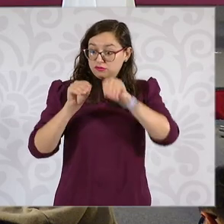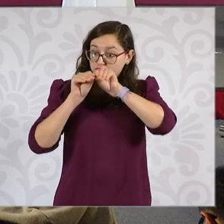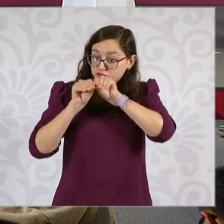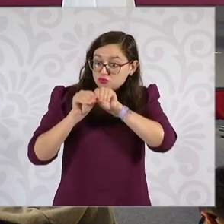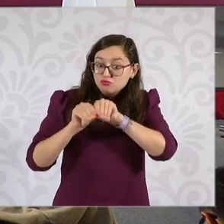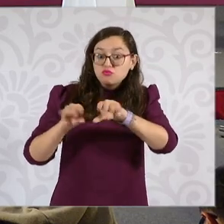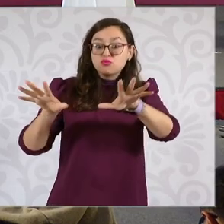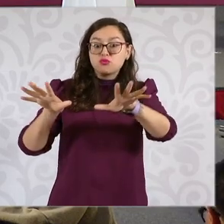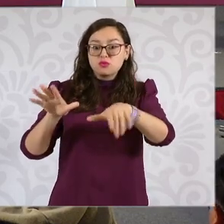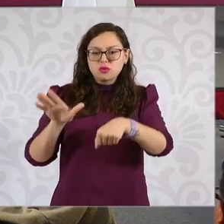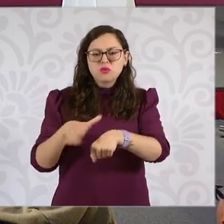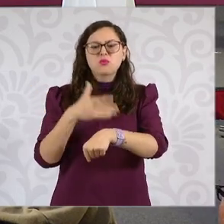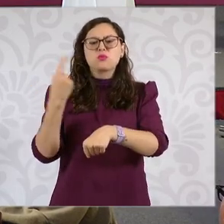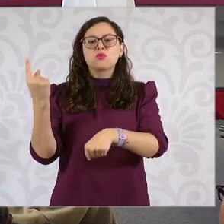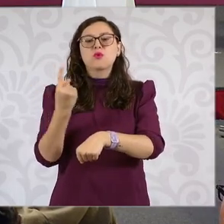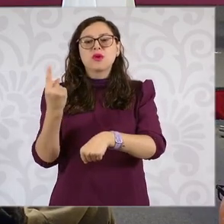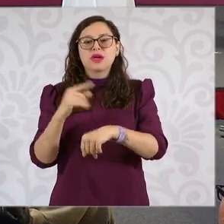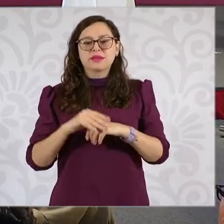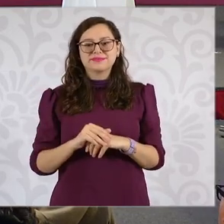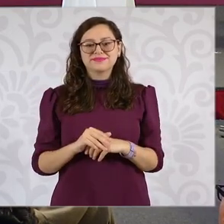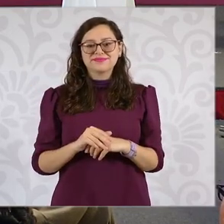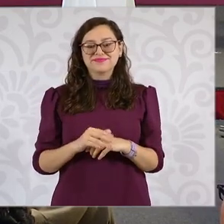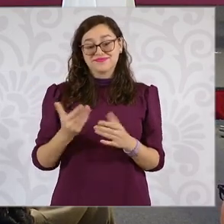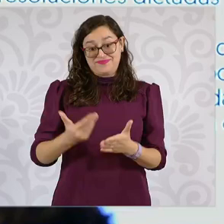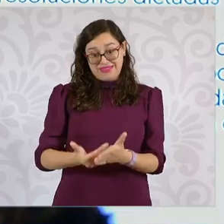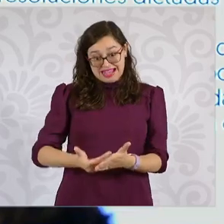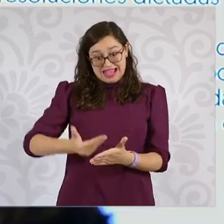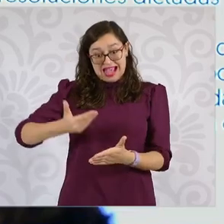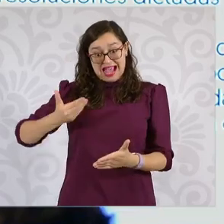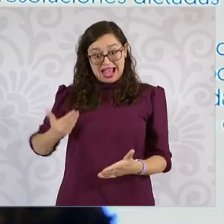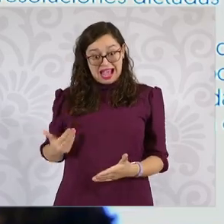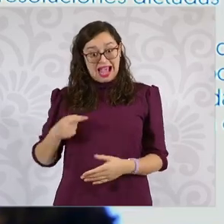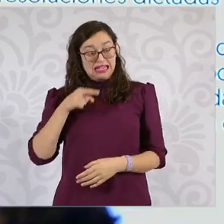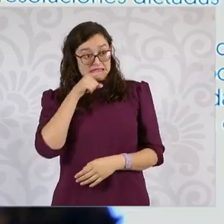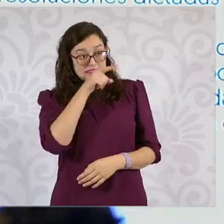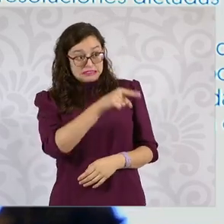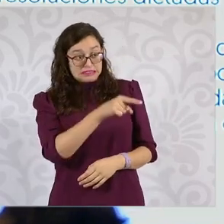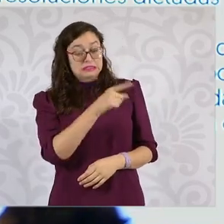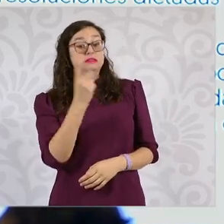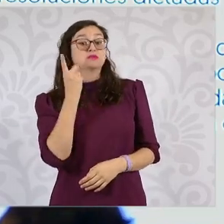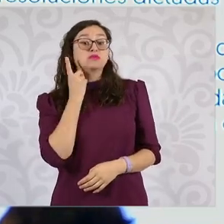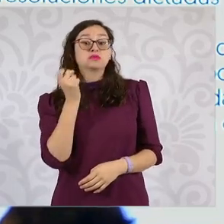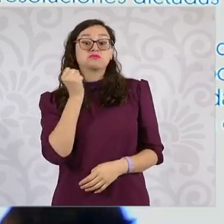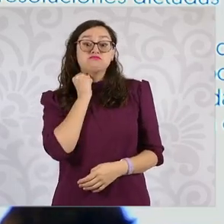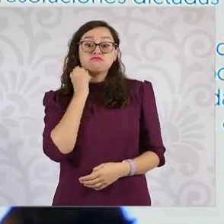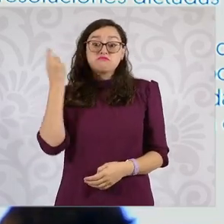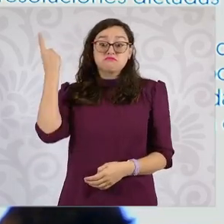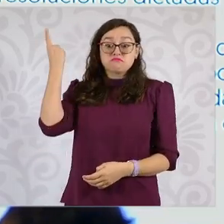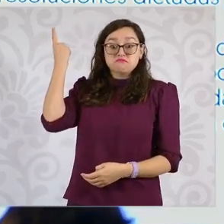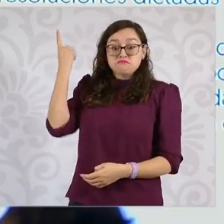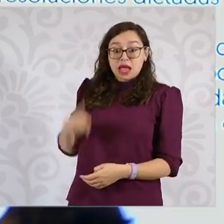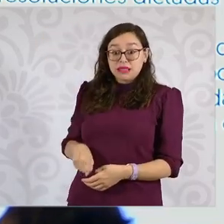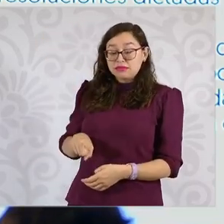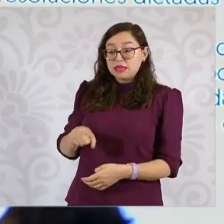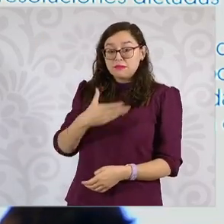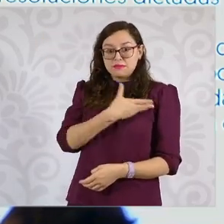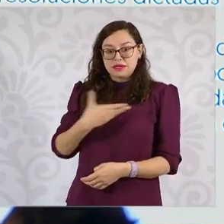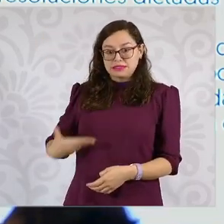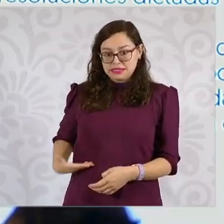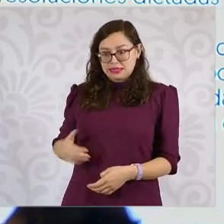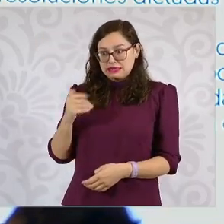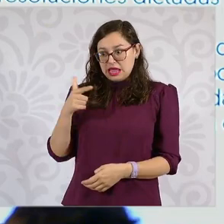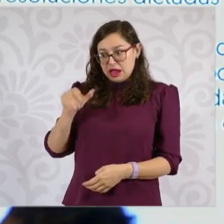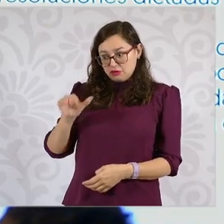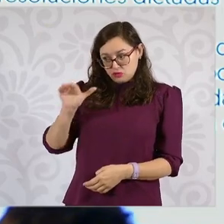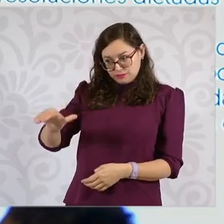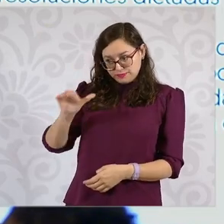la reforma constitucional dice públíquese en el Diario Oficial de la Federación. Es decir, el